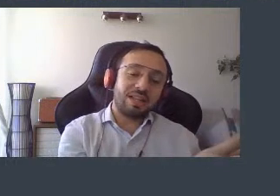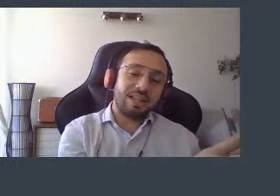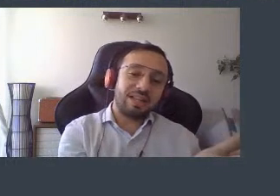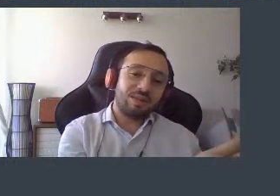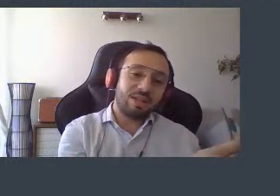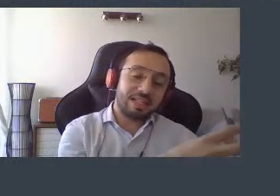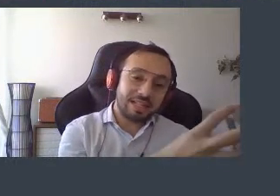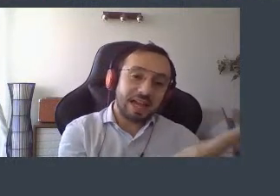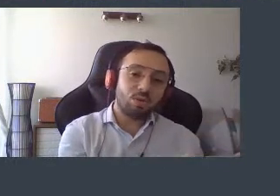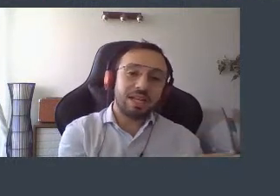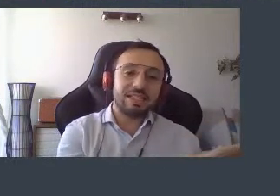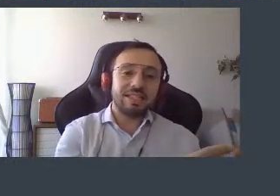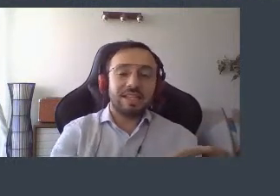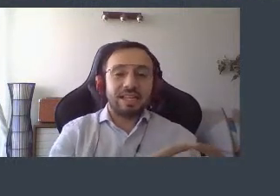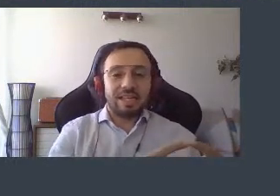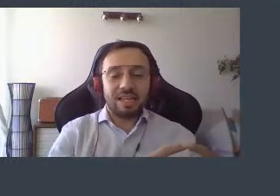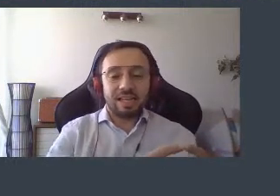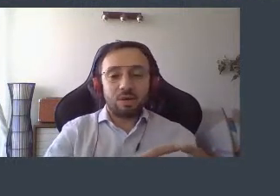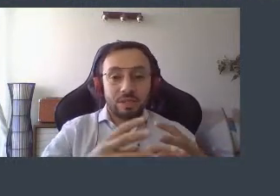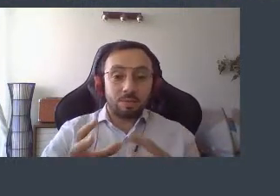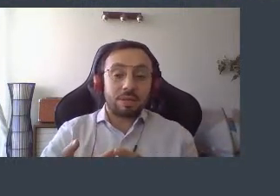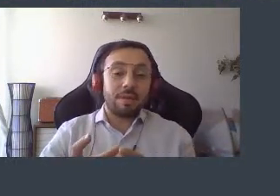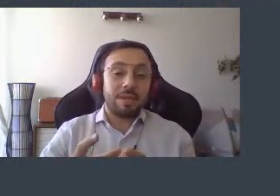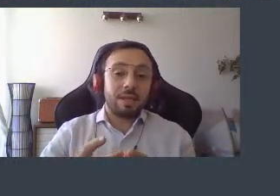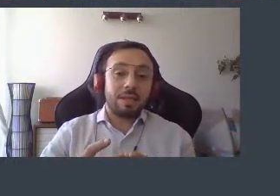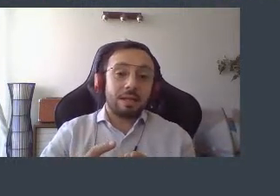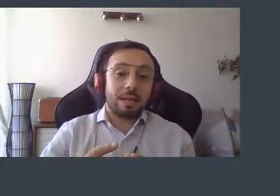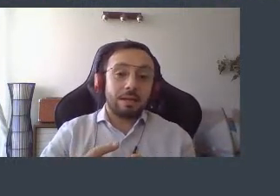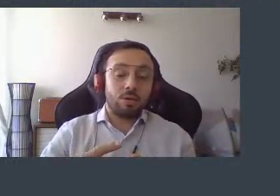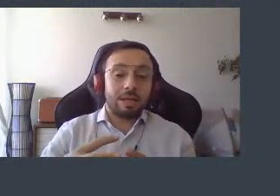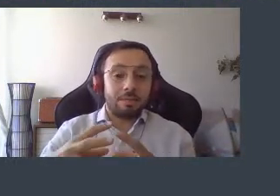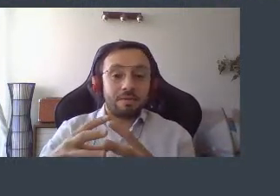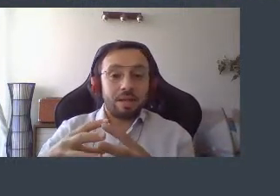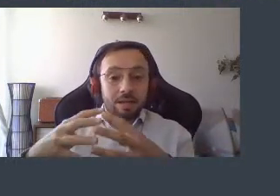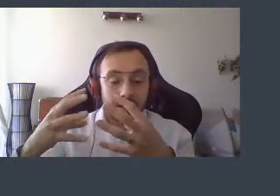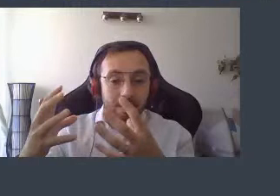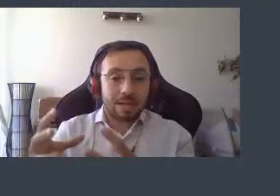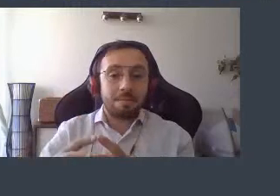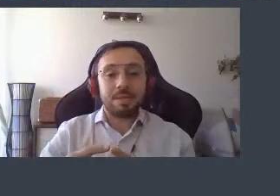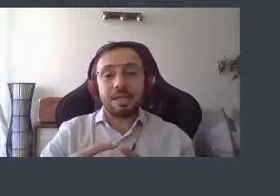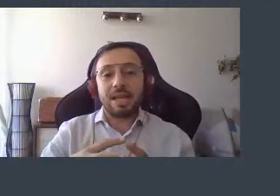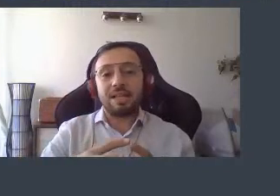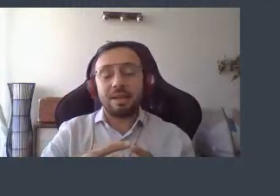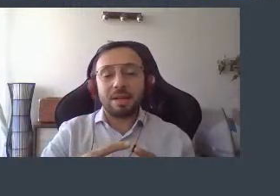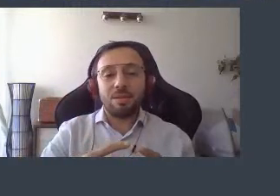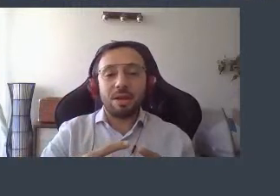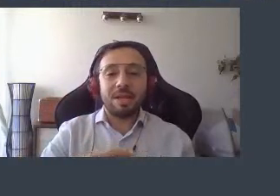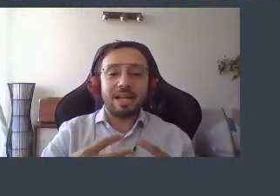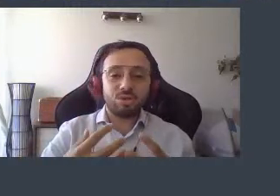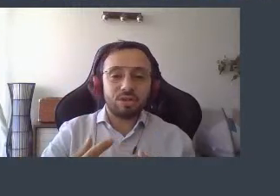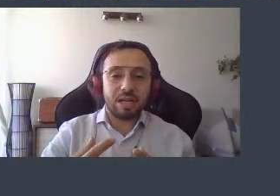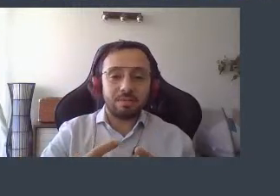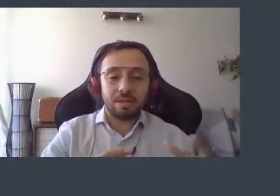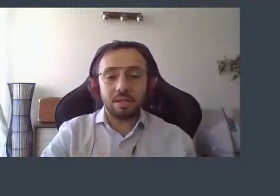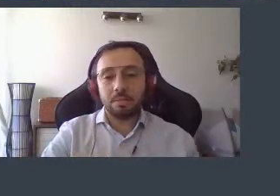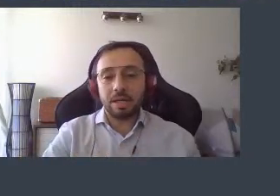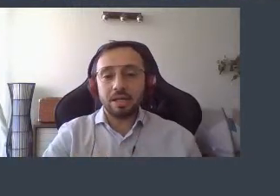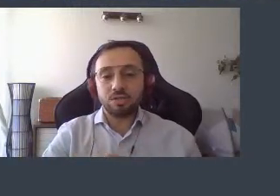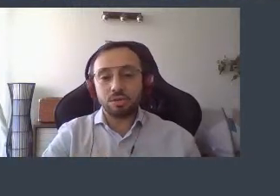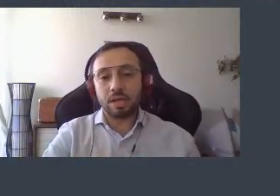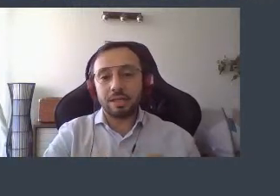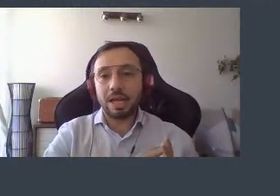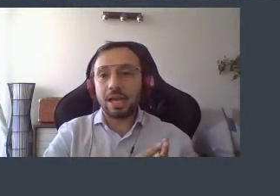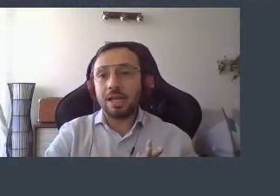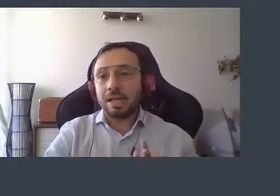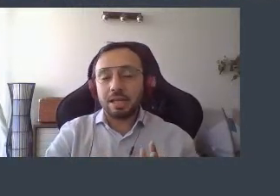un mundo de la universidad USAT escuchamos también de la lógica más bien de la mirada empresarial también hay una mirada social y